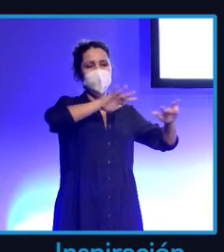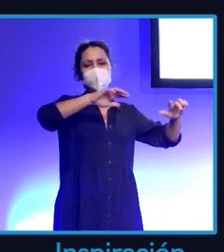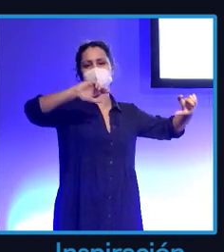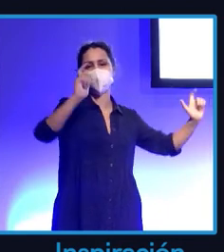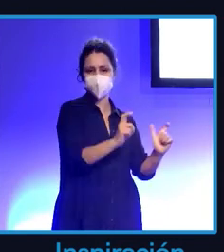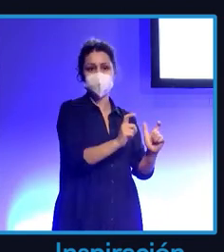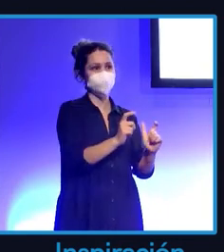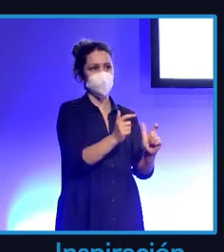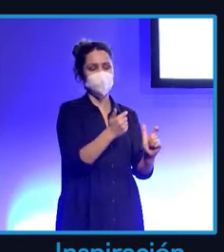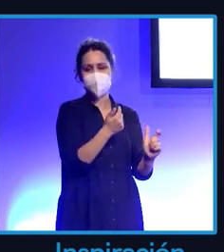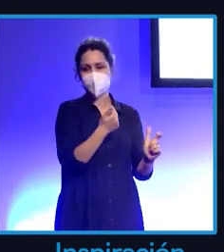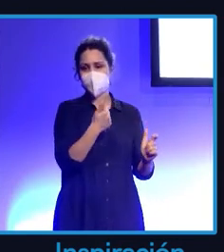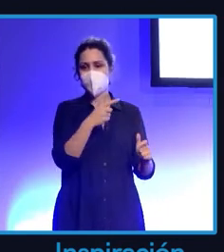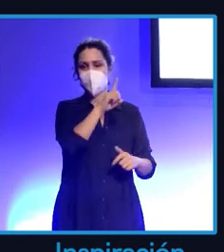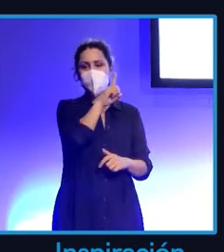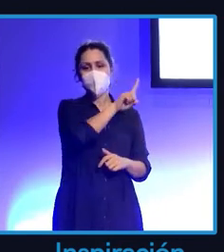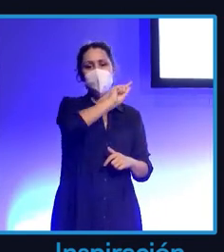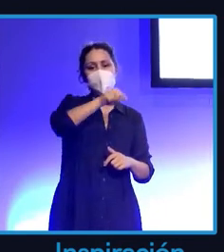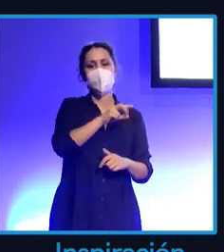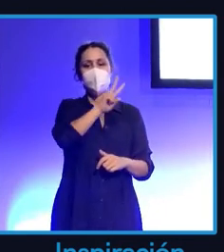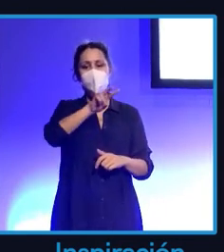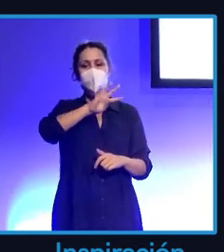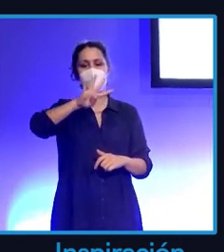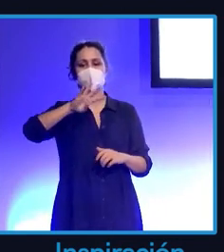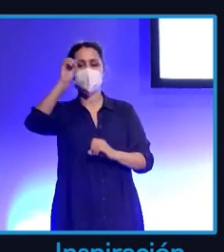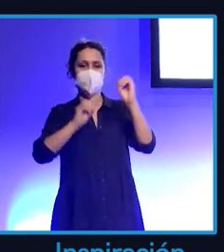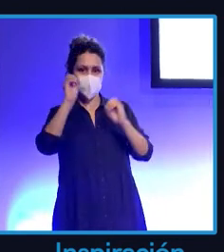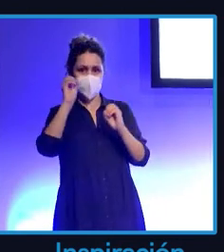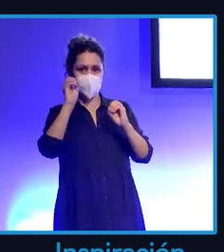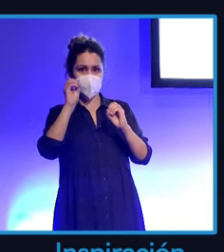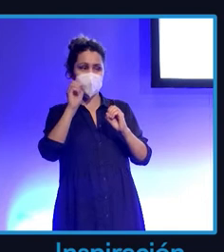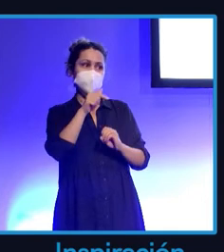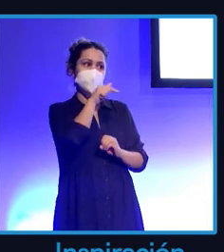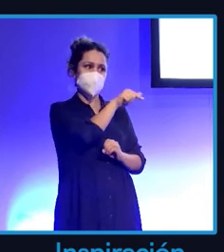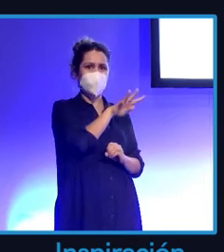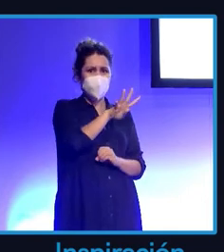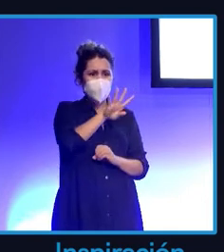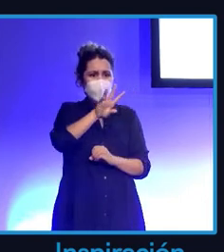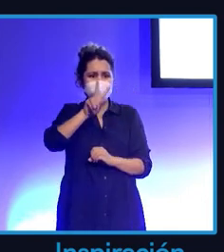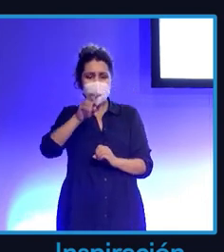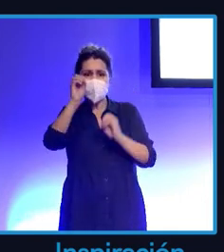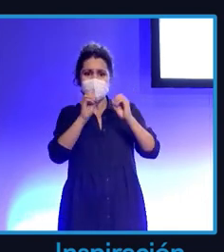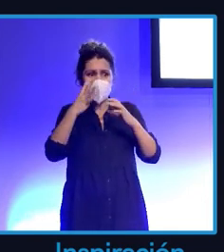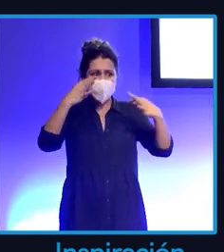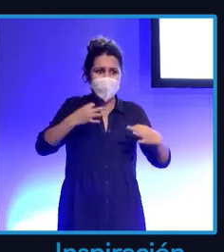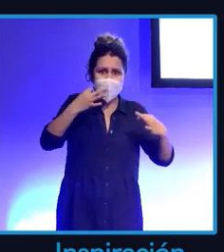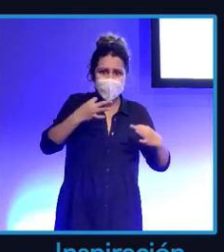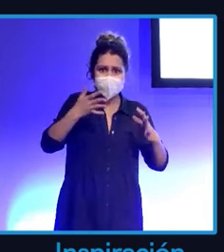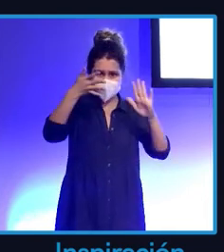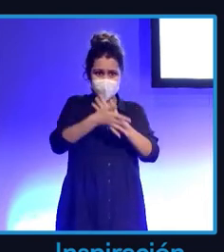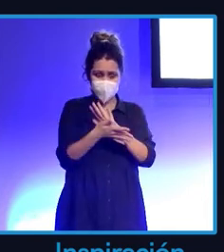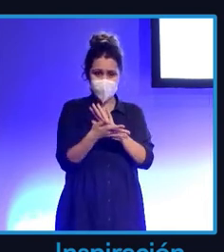jamás trabajaría. Pero lo mejor de todo es que esta chica tiene un 42% de seguidores reales, lo cual quiere decir